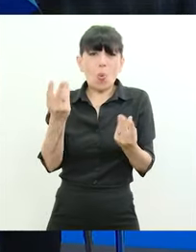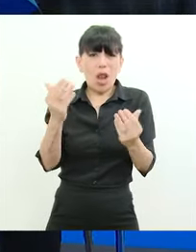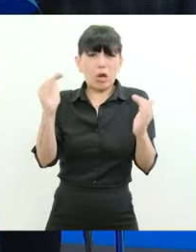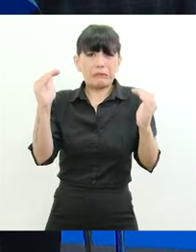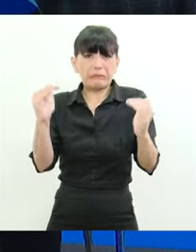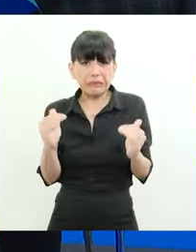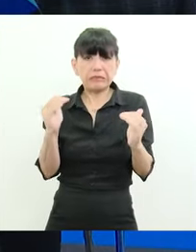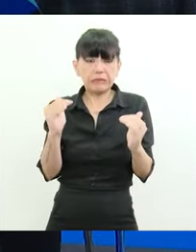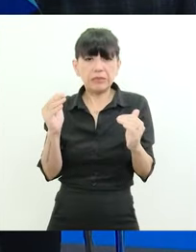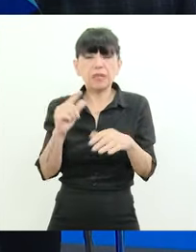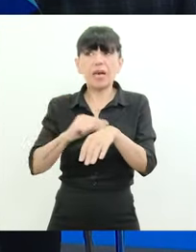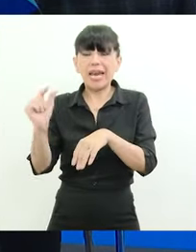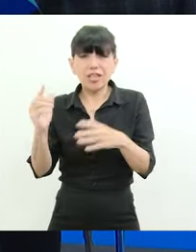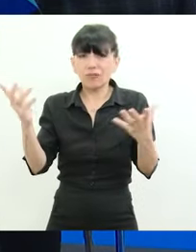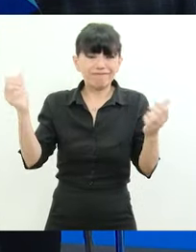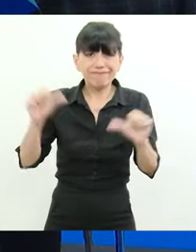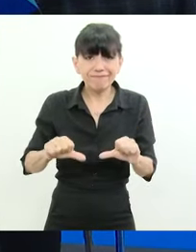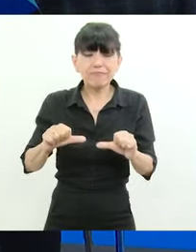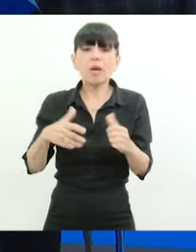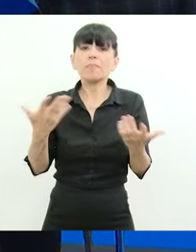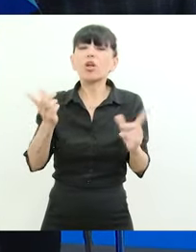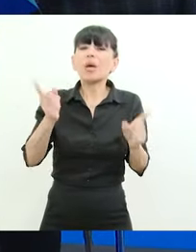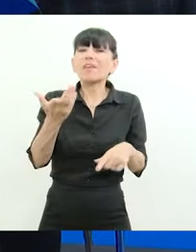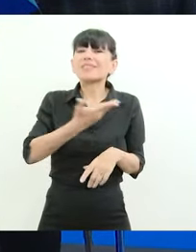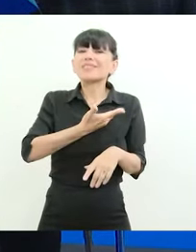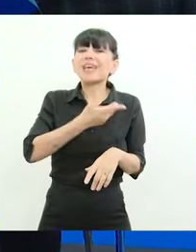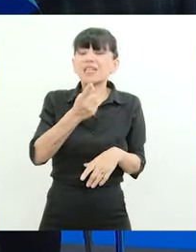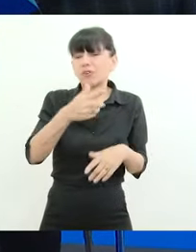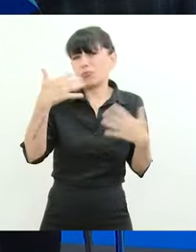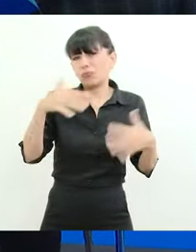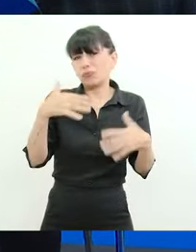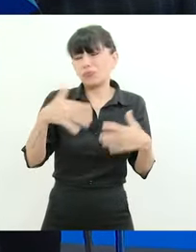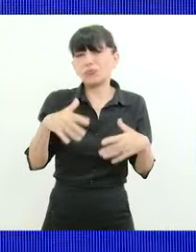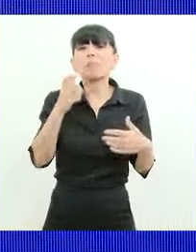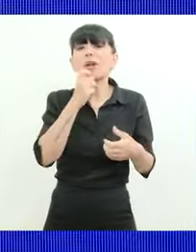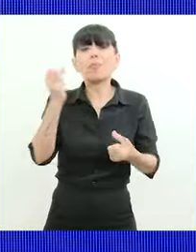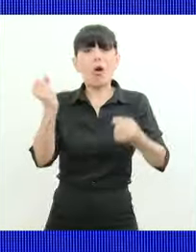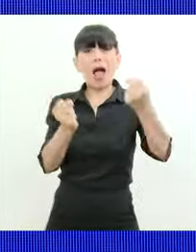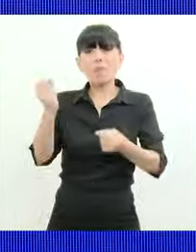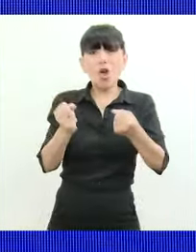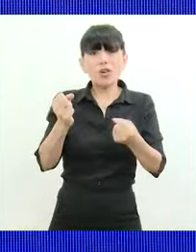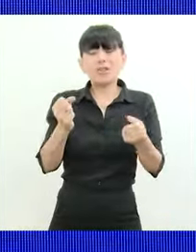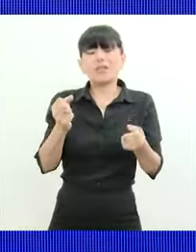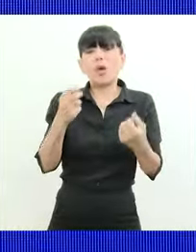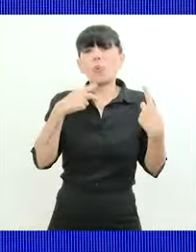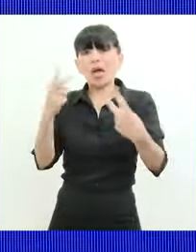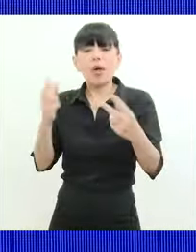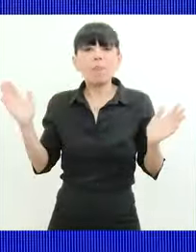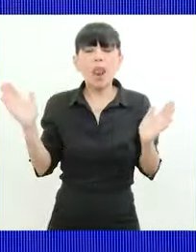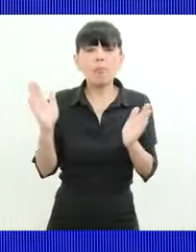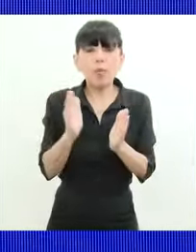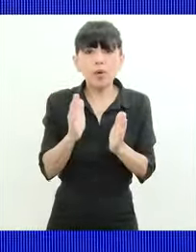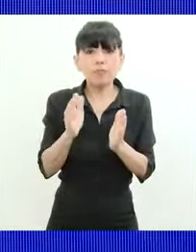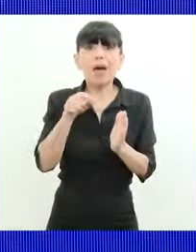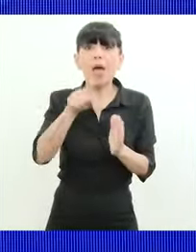golpea a las provincias Santa Fe tuvo 190.000 viajes menos en camión piénsenlo en términos